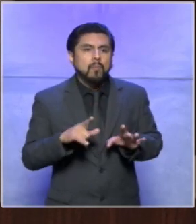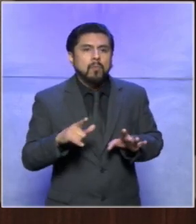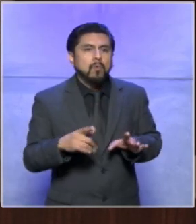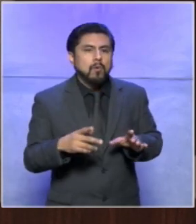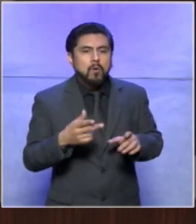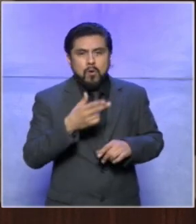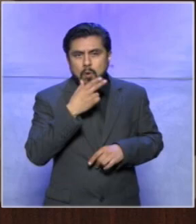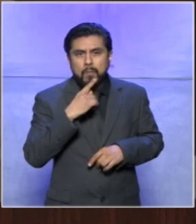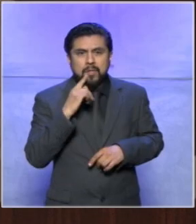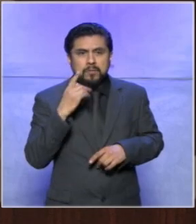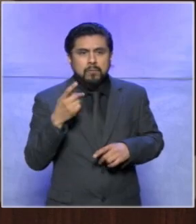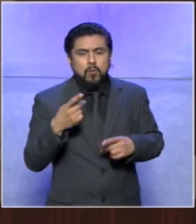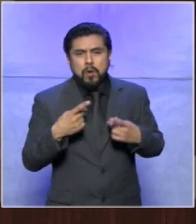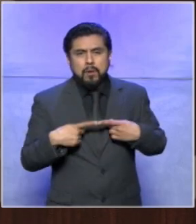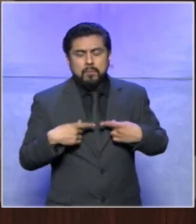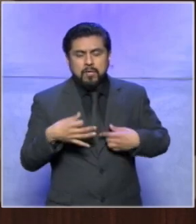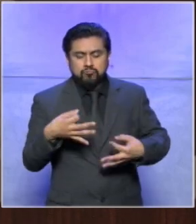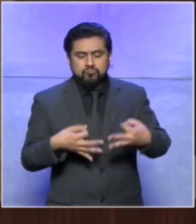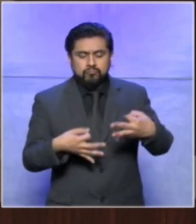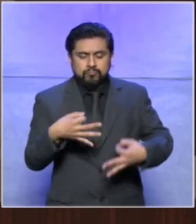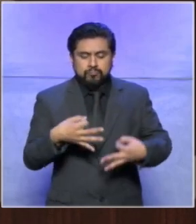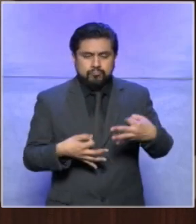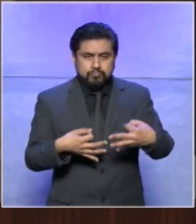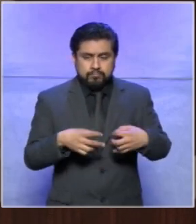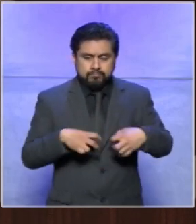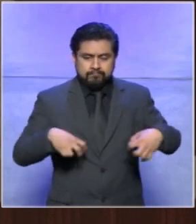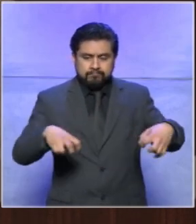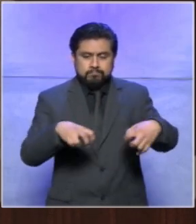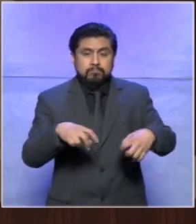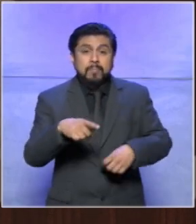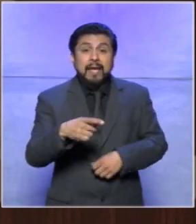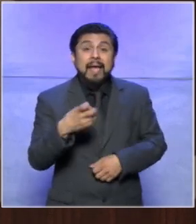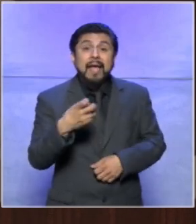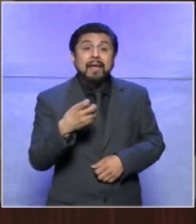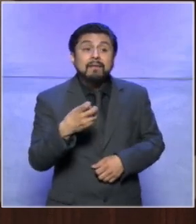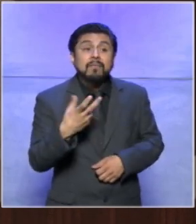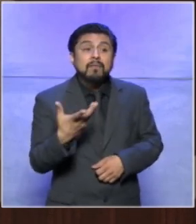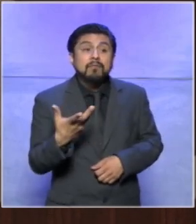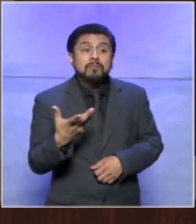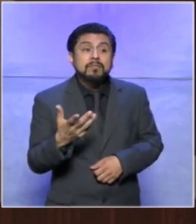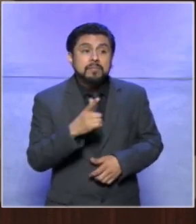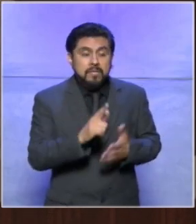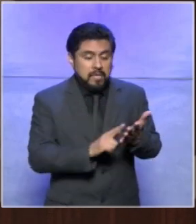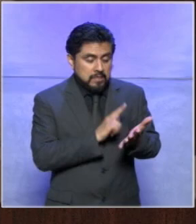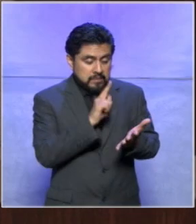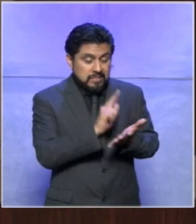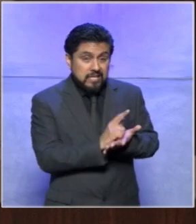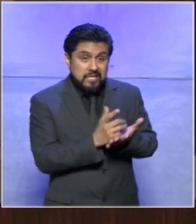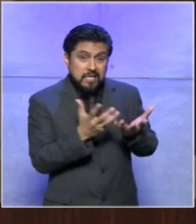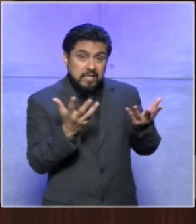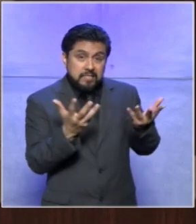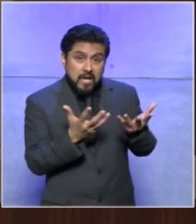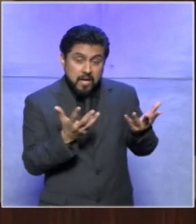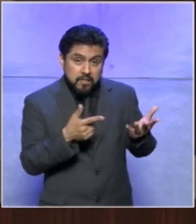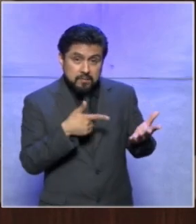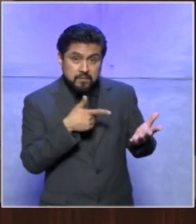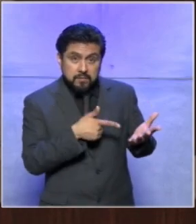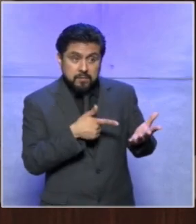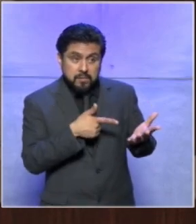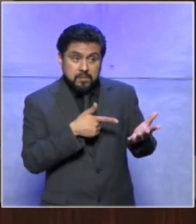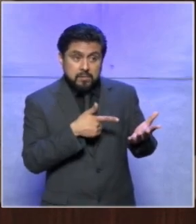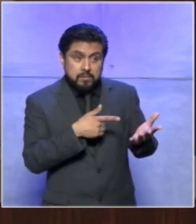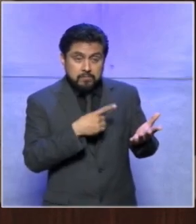magistrados se le reconoce porque ellos son quienes tienen que crear las leyes que sean iguales